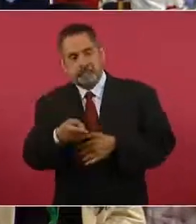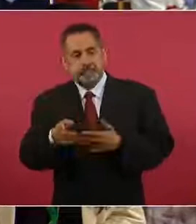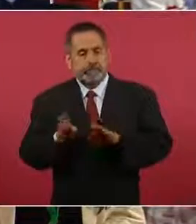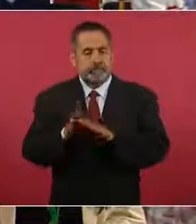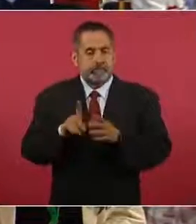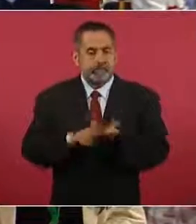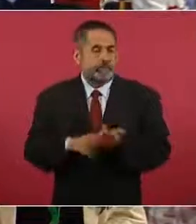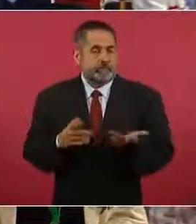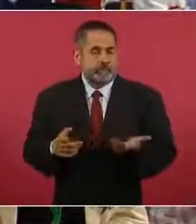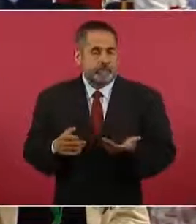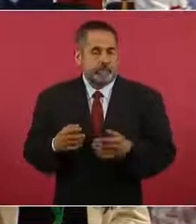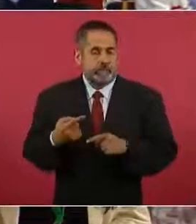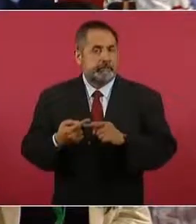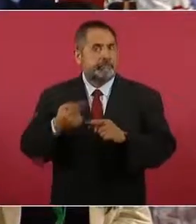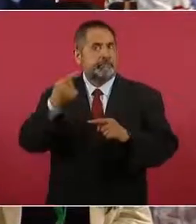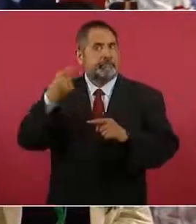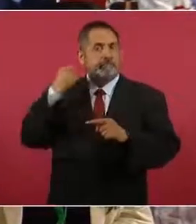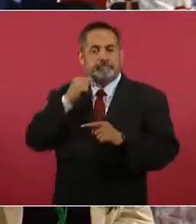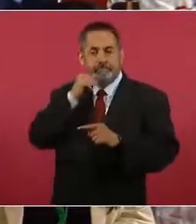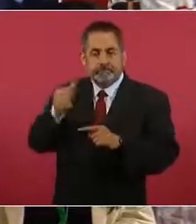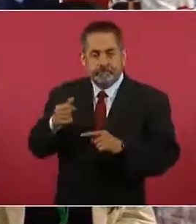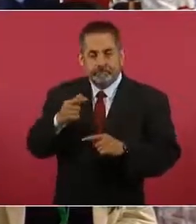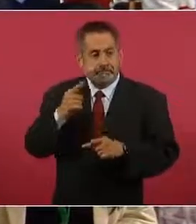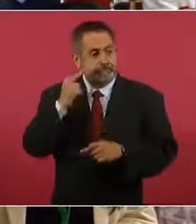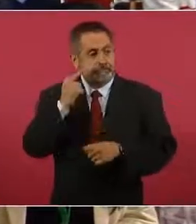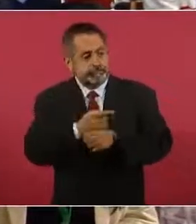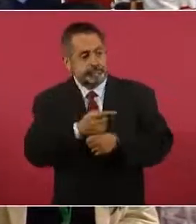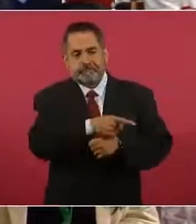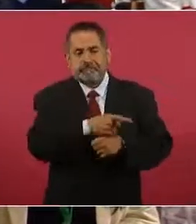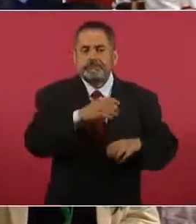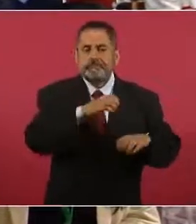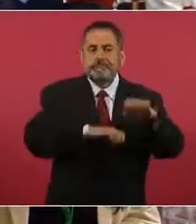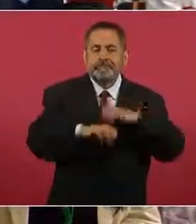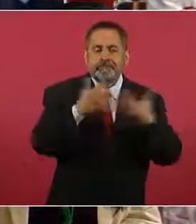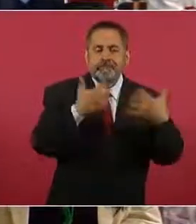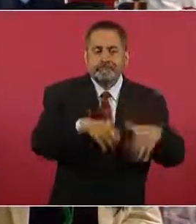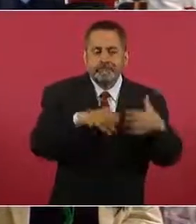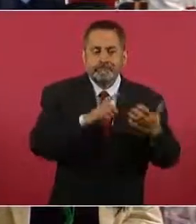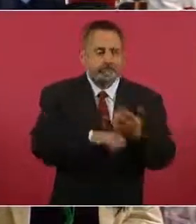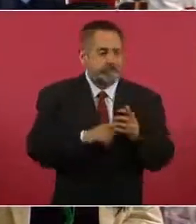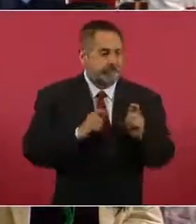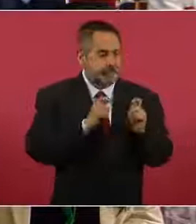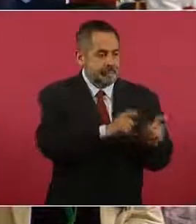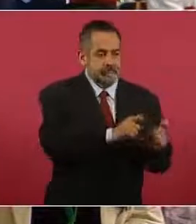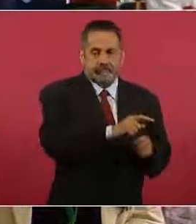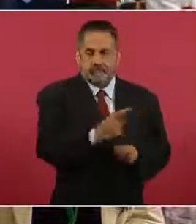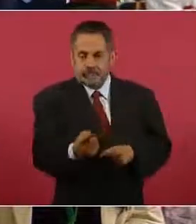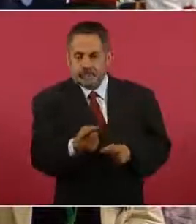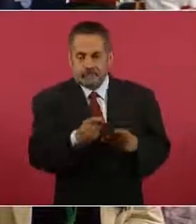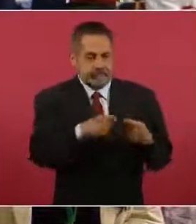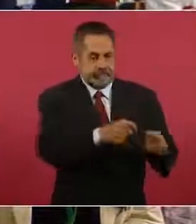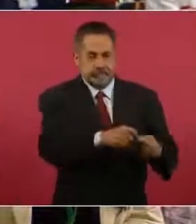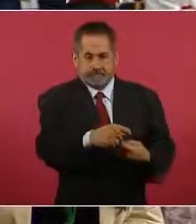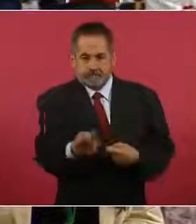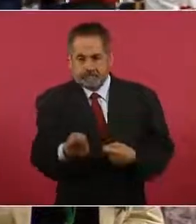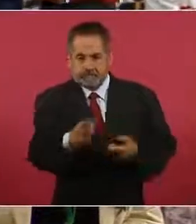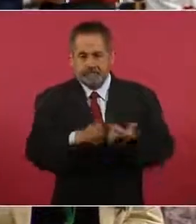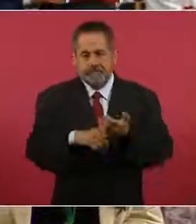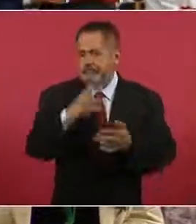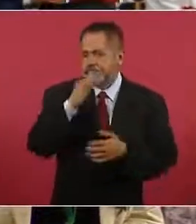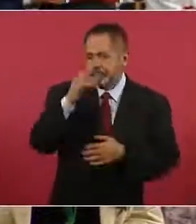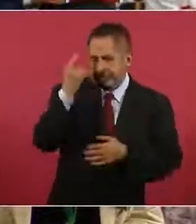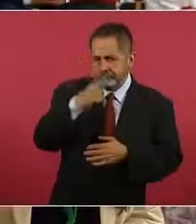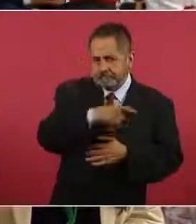pública en años anteriores, cuando sabíamos que era una empresa privada de outsourcing, que era relativamente sencillo